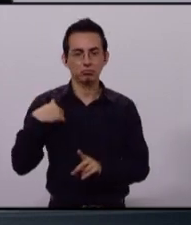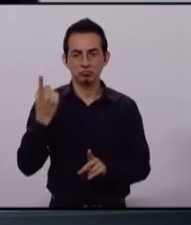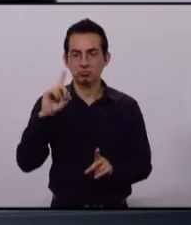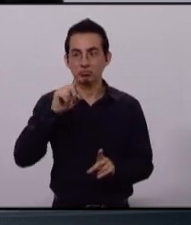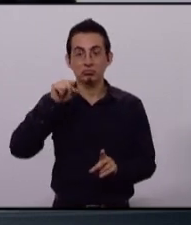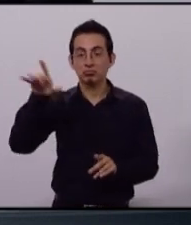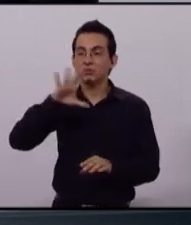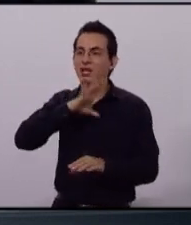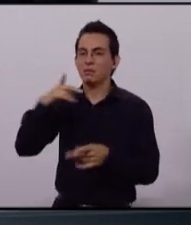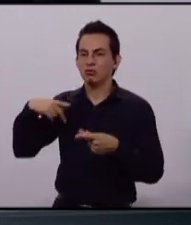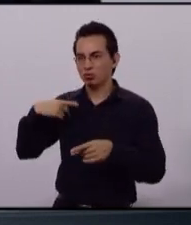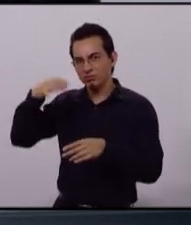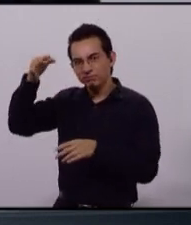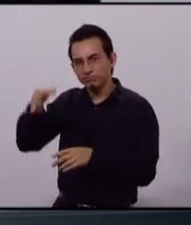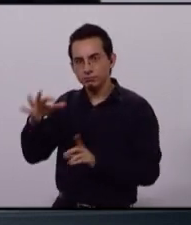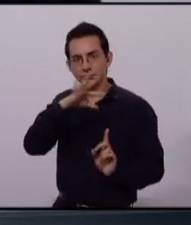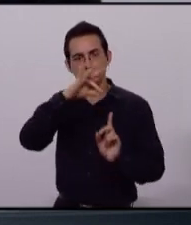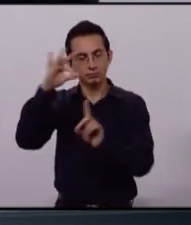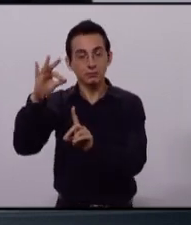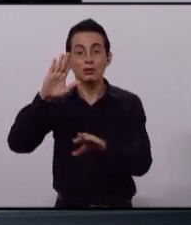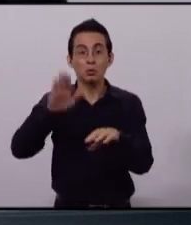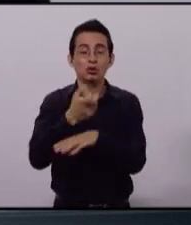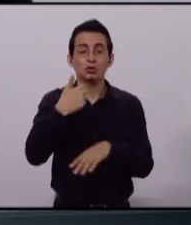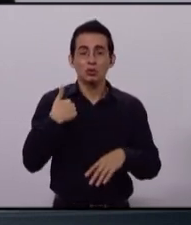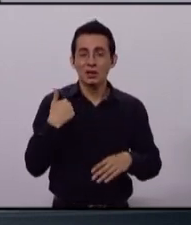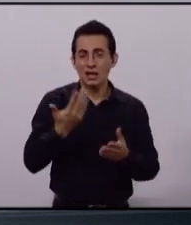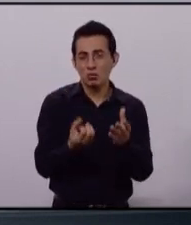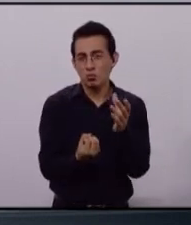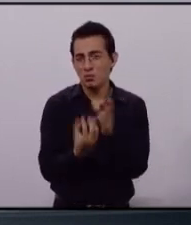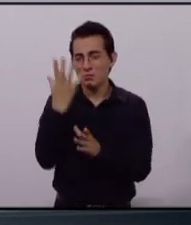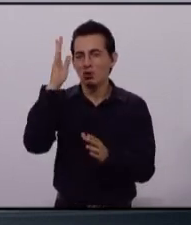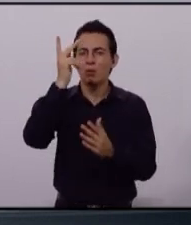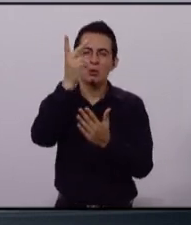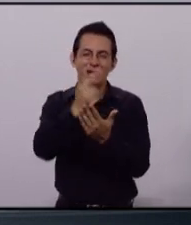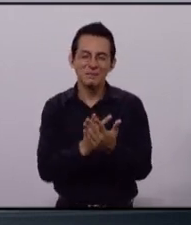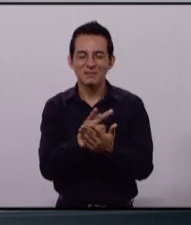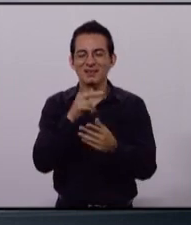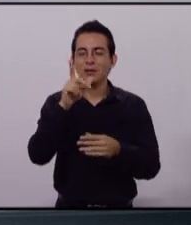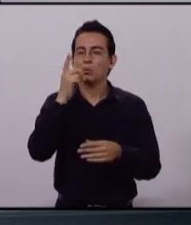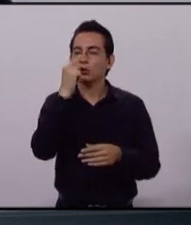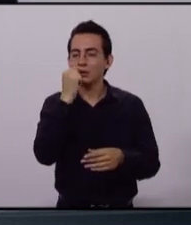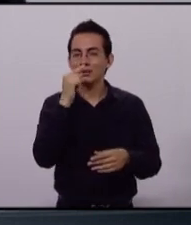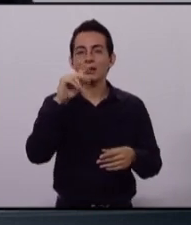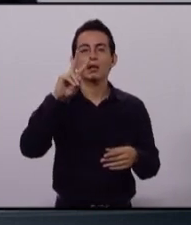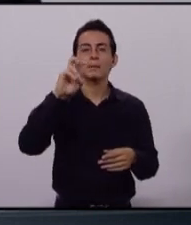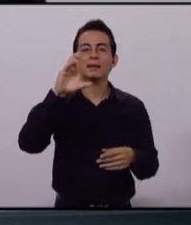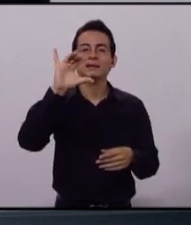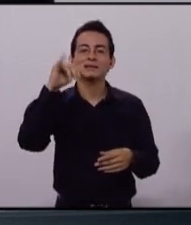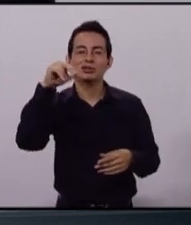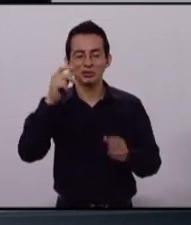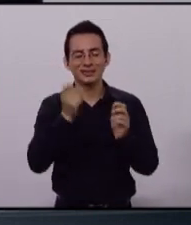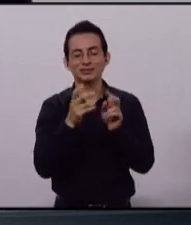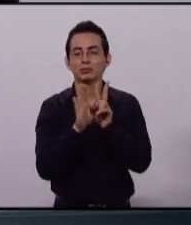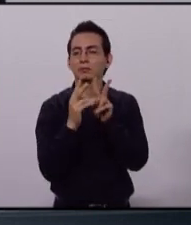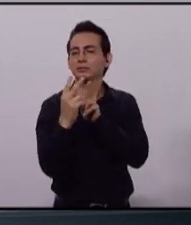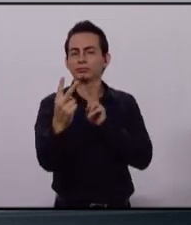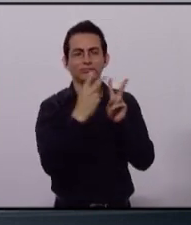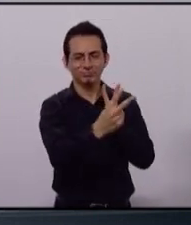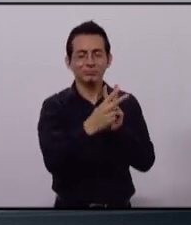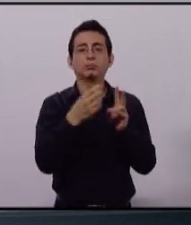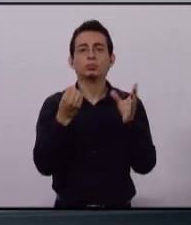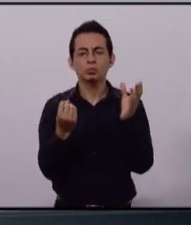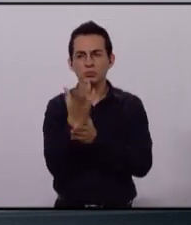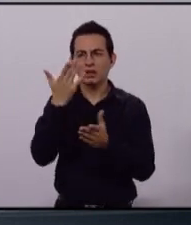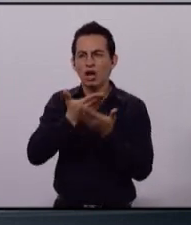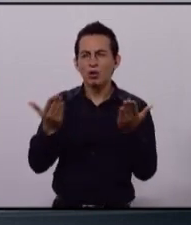quitar. En segundo lugar, apostamos por un programa de policía vecino, ese policía que ha funcionado de manera exitosa en la